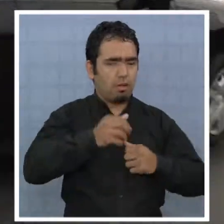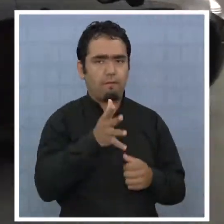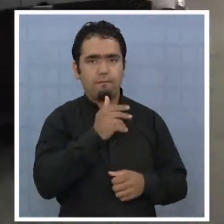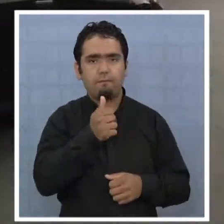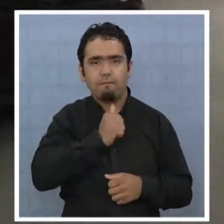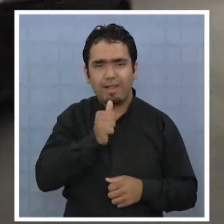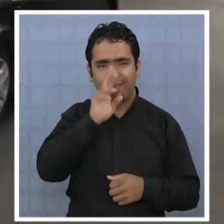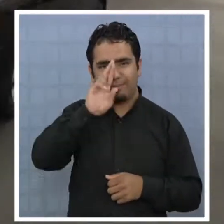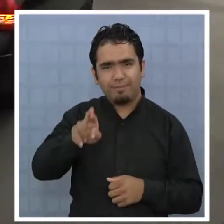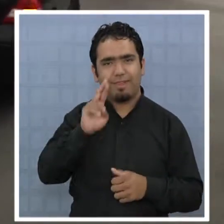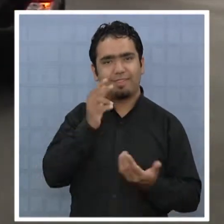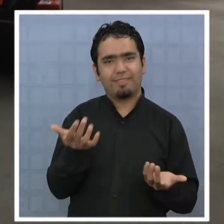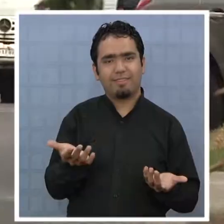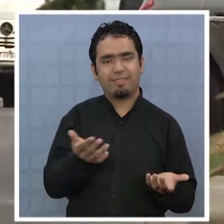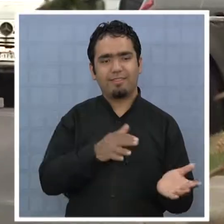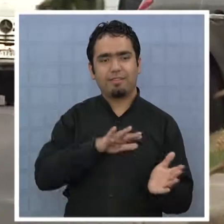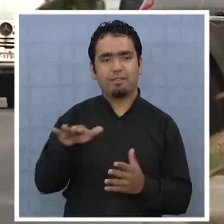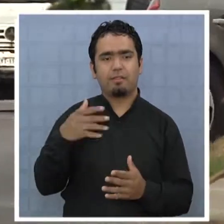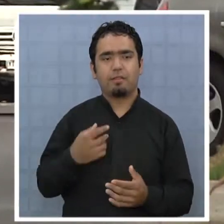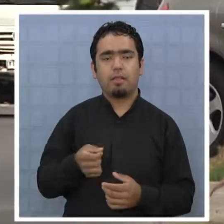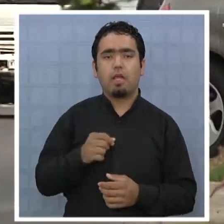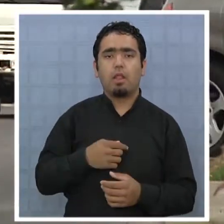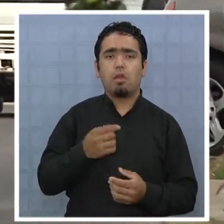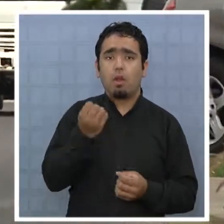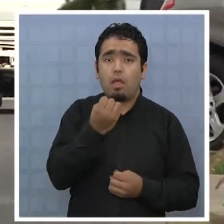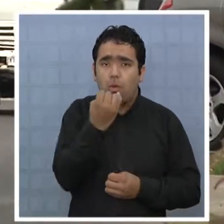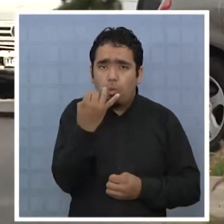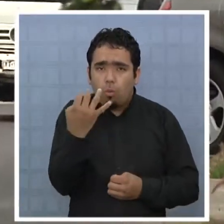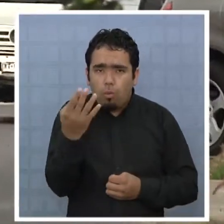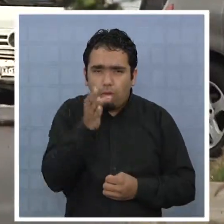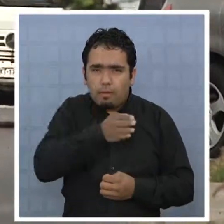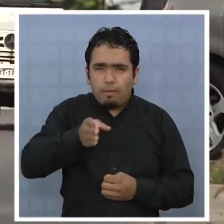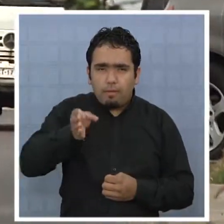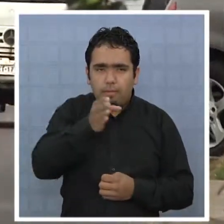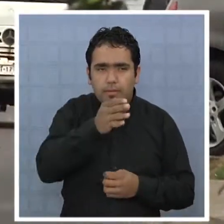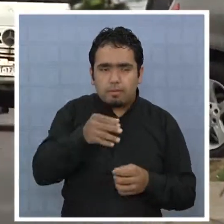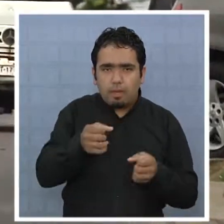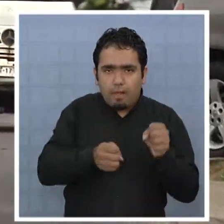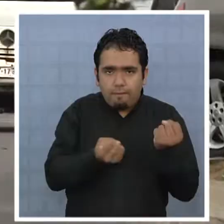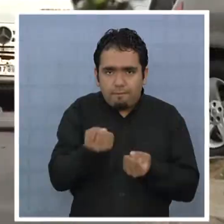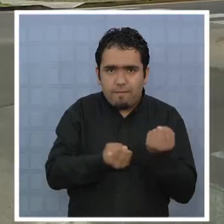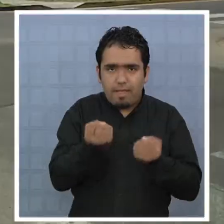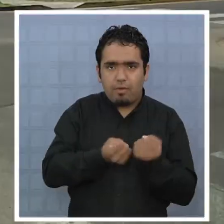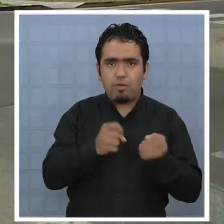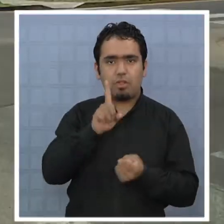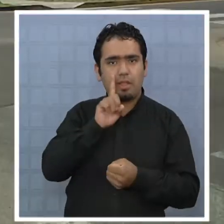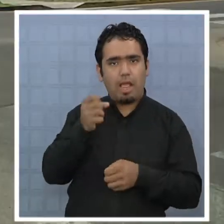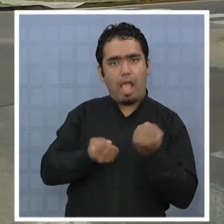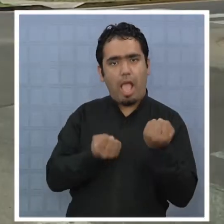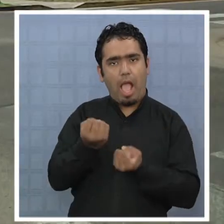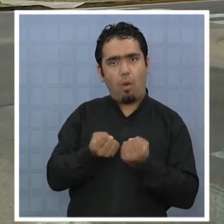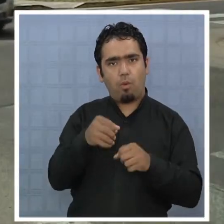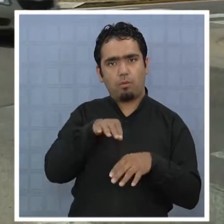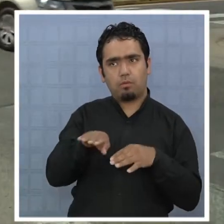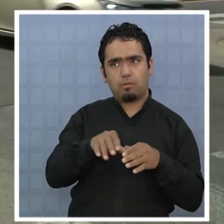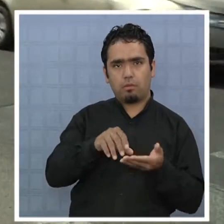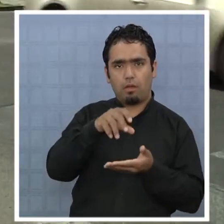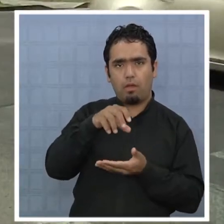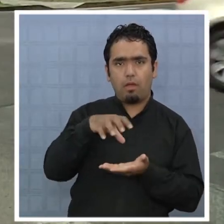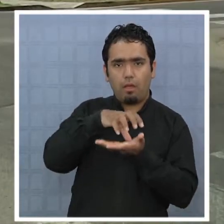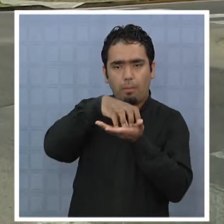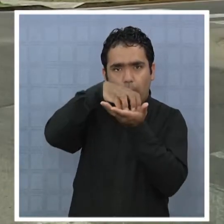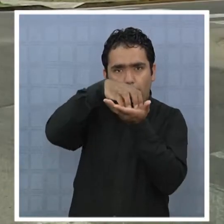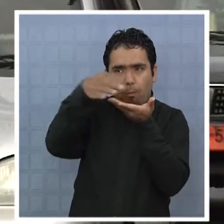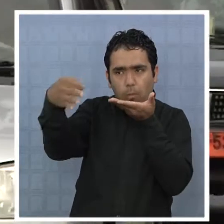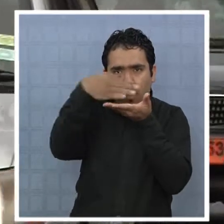particular, no sé, por micro. Sin contar los vehículos que provienen de zonas del interior, como Huara, Colchane, Pozo al Monte y